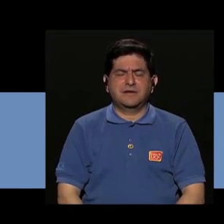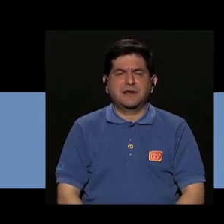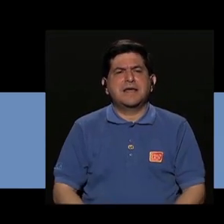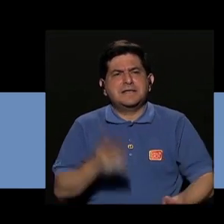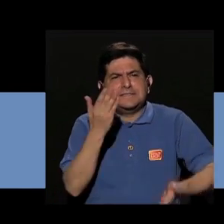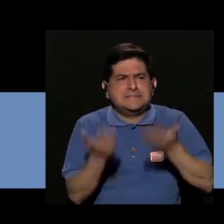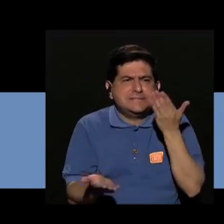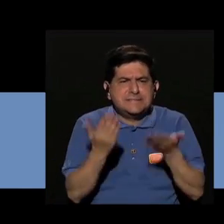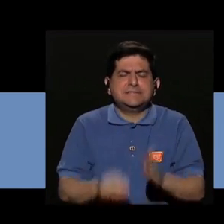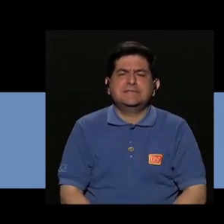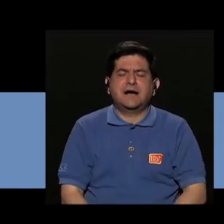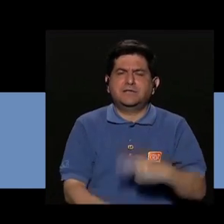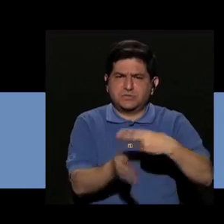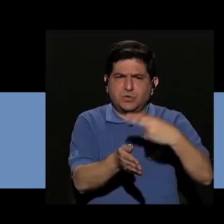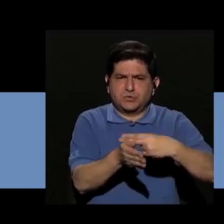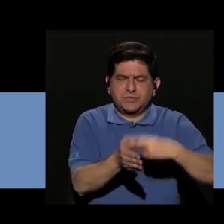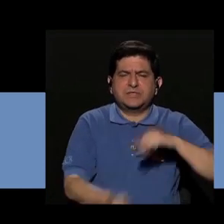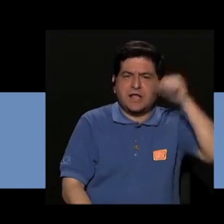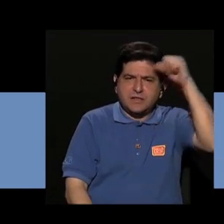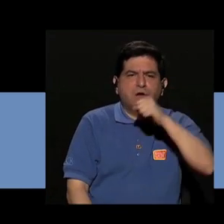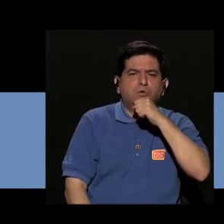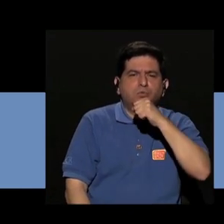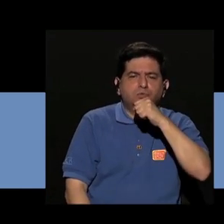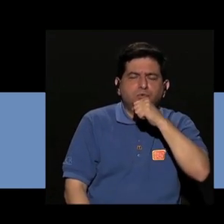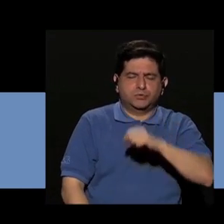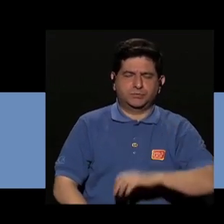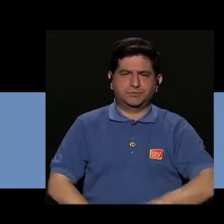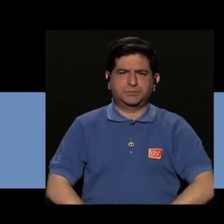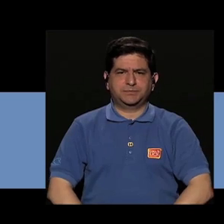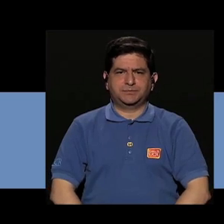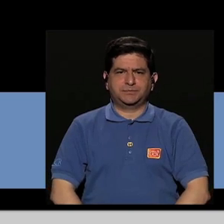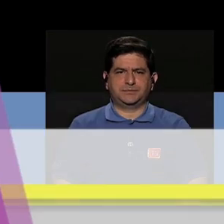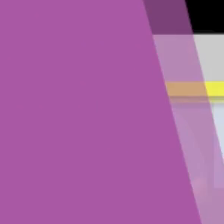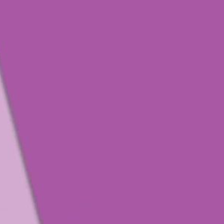Ajá, tal vez como en un hospital de adultos mayores.